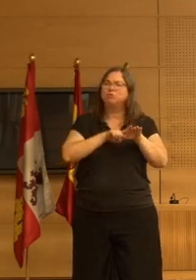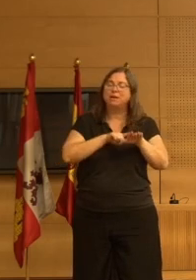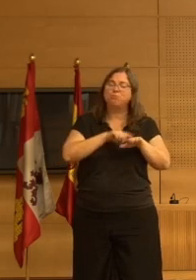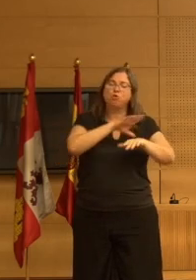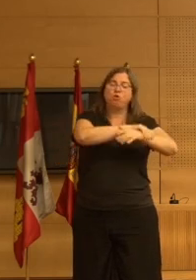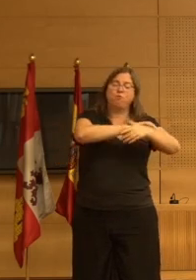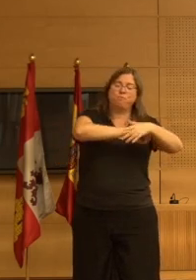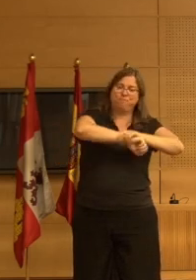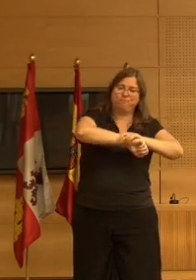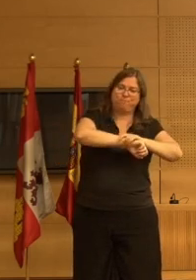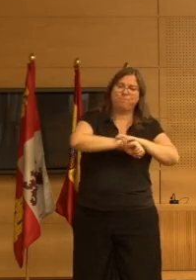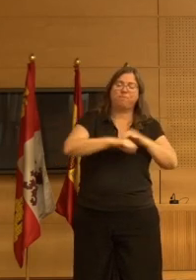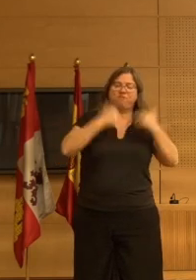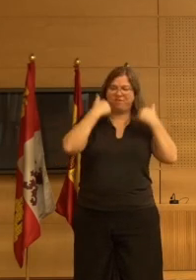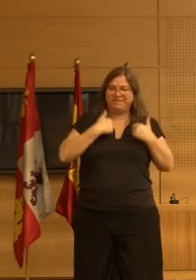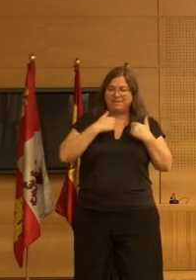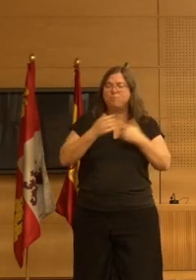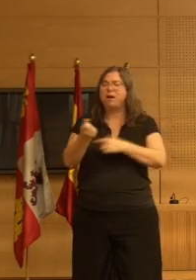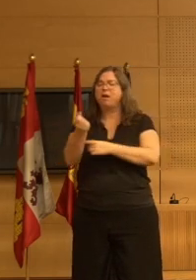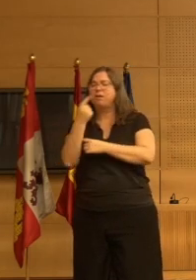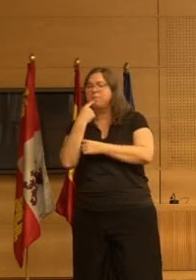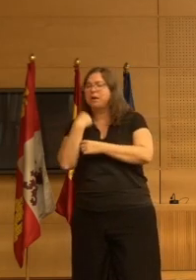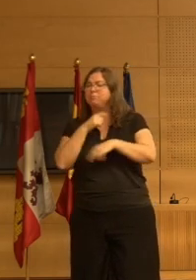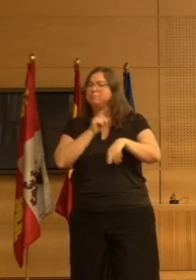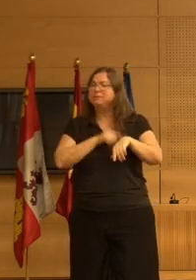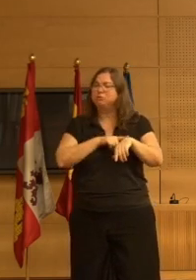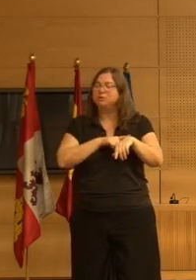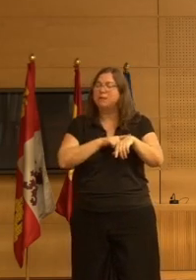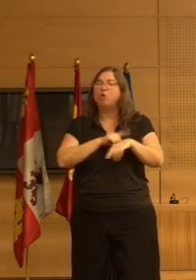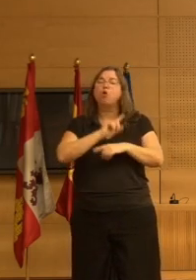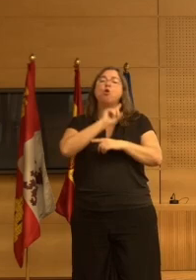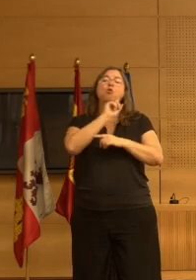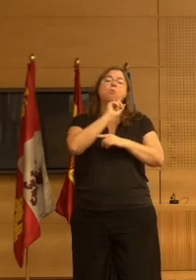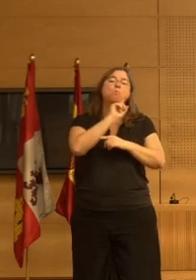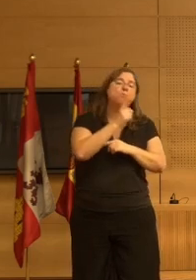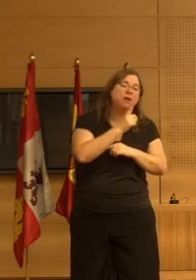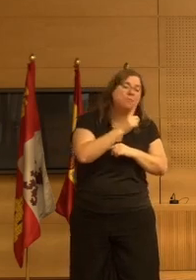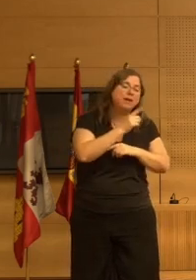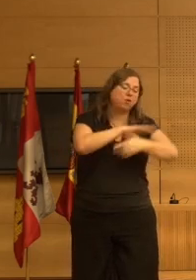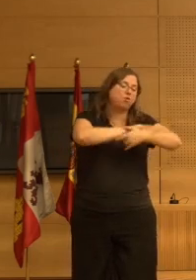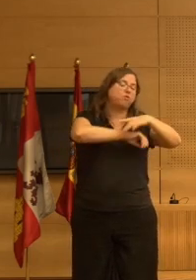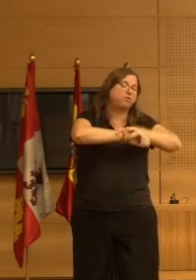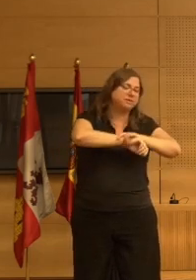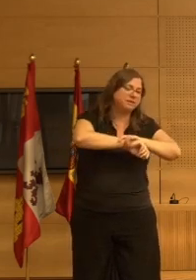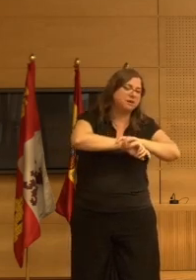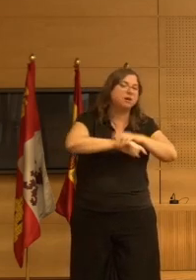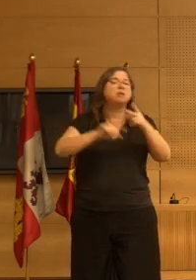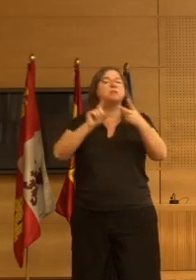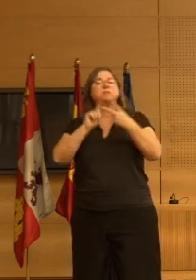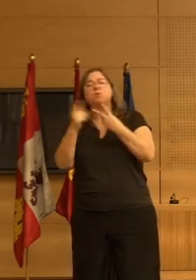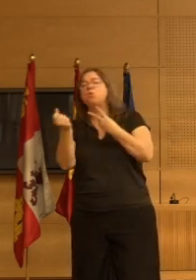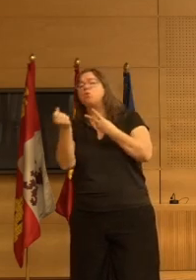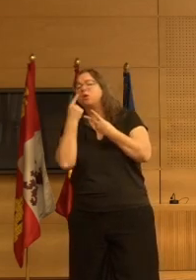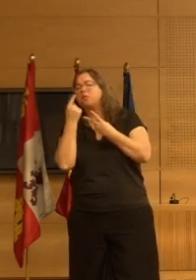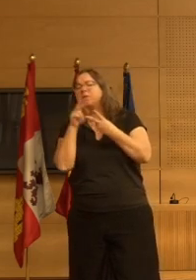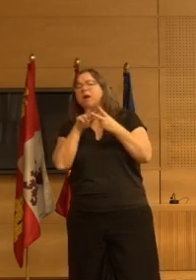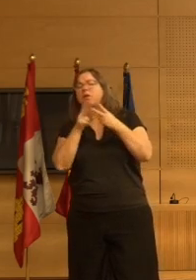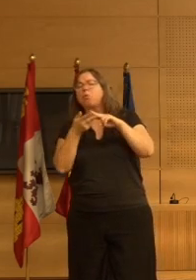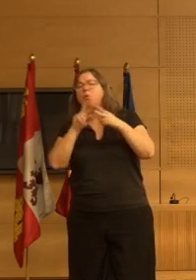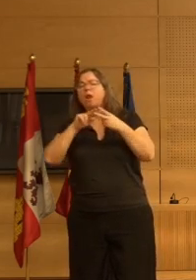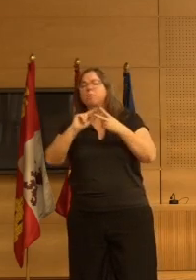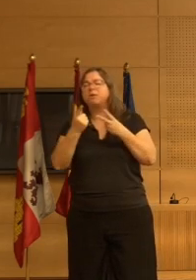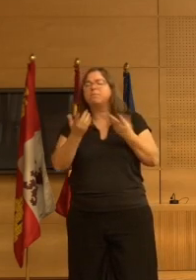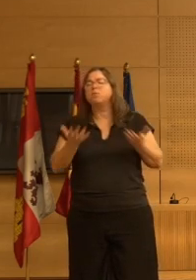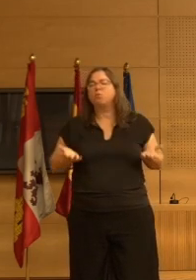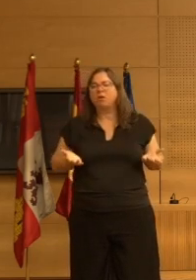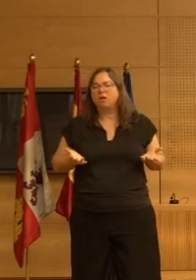decir en el mismo tiempo o primero se recomienda las sujeciones físicas y posteriormente las químicas son esas